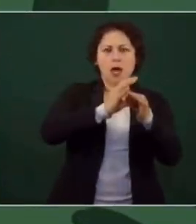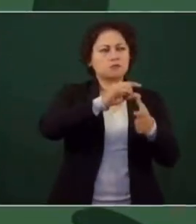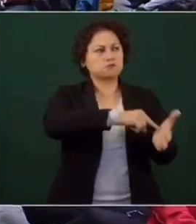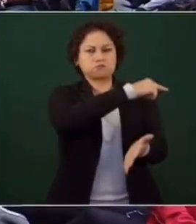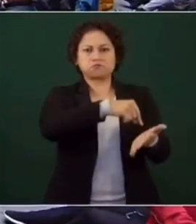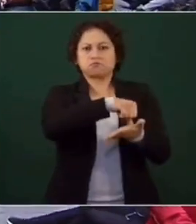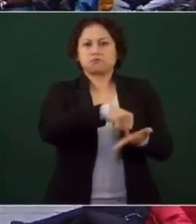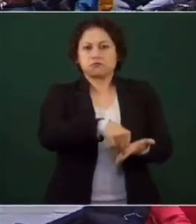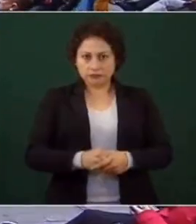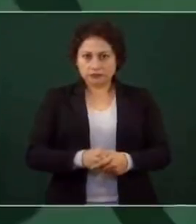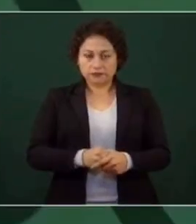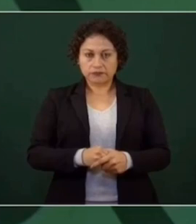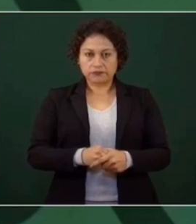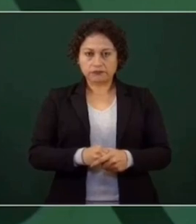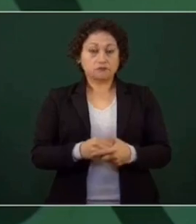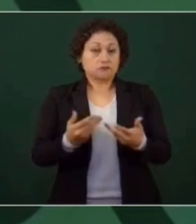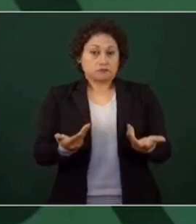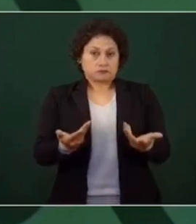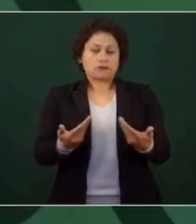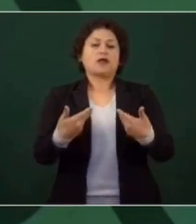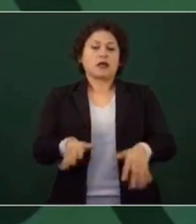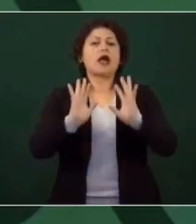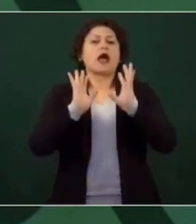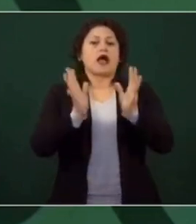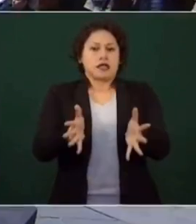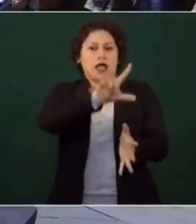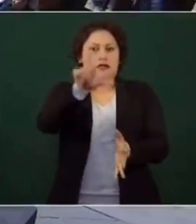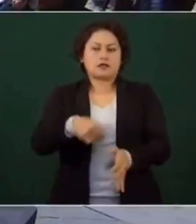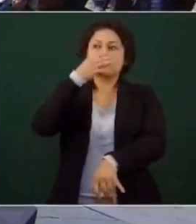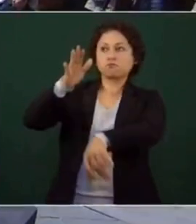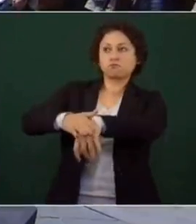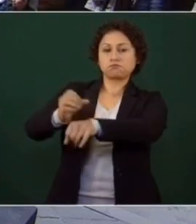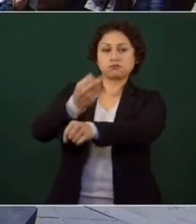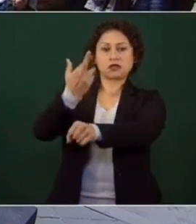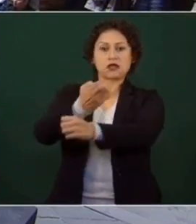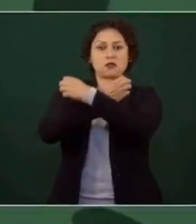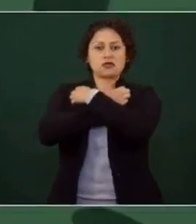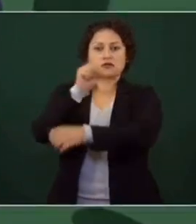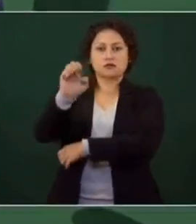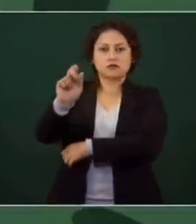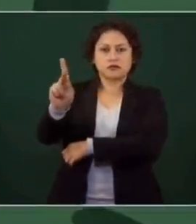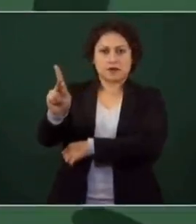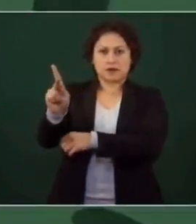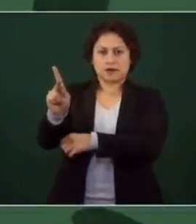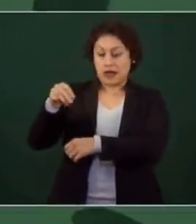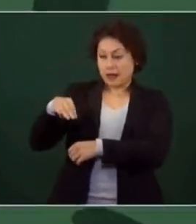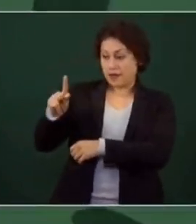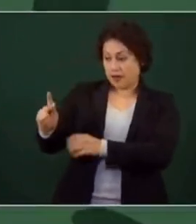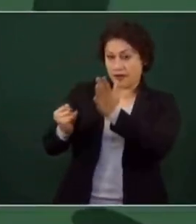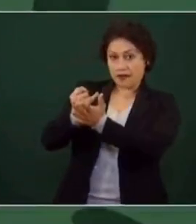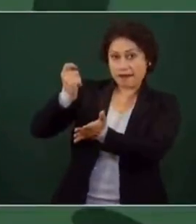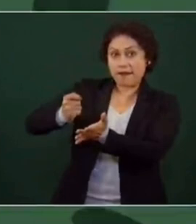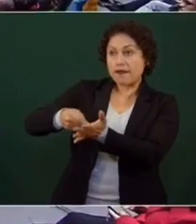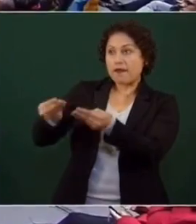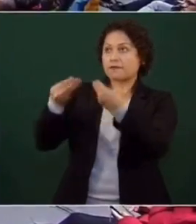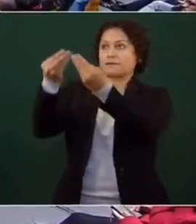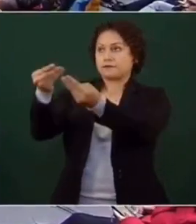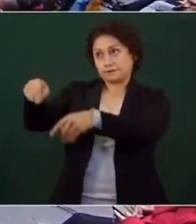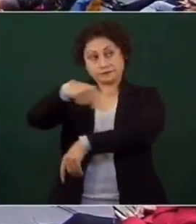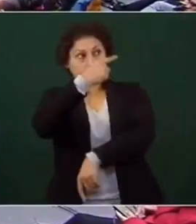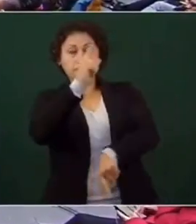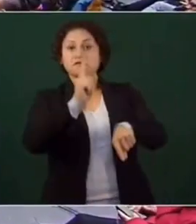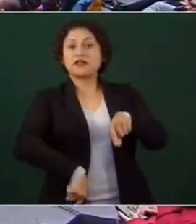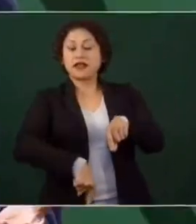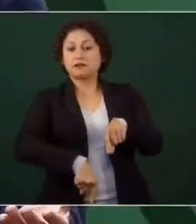esta licenciatura. Entonces, sí, la Secretaría de Educación Pública recibe del Ministerio Público la solicitud